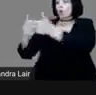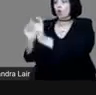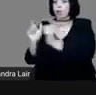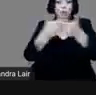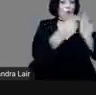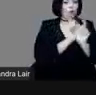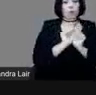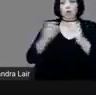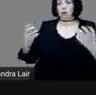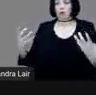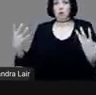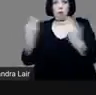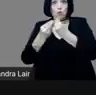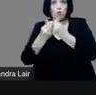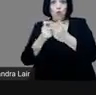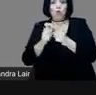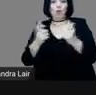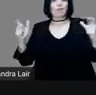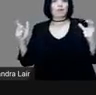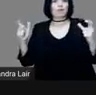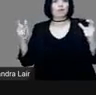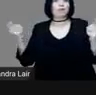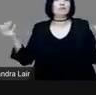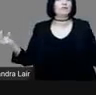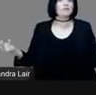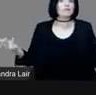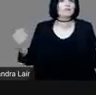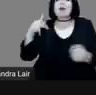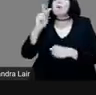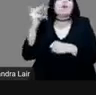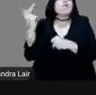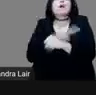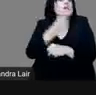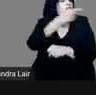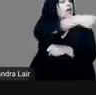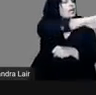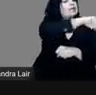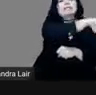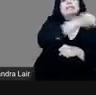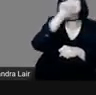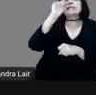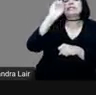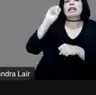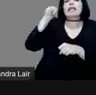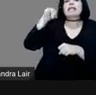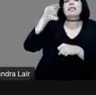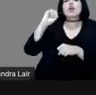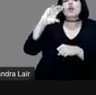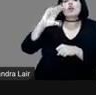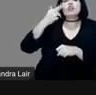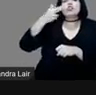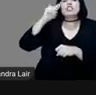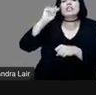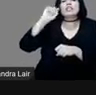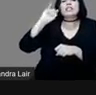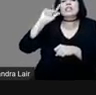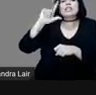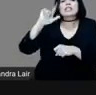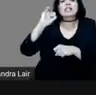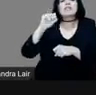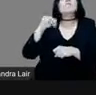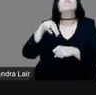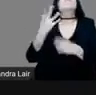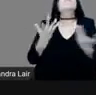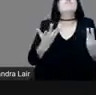¿Pero qué está pasando en Tenochtitlán? El mando ha quedado en manos de Alvarado.